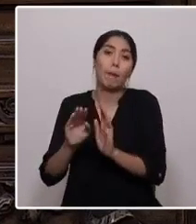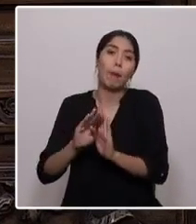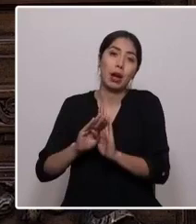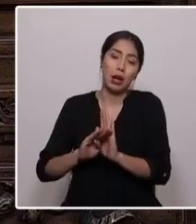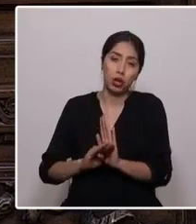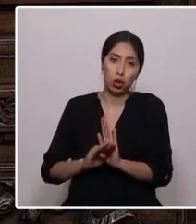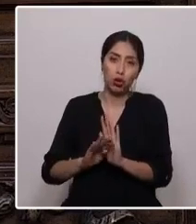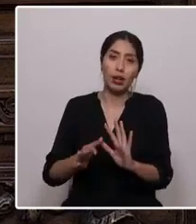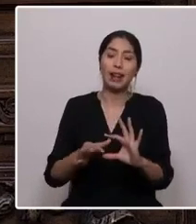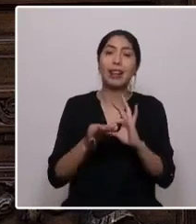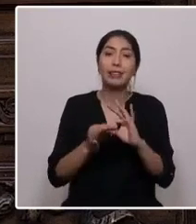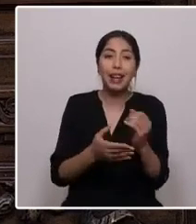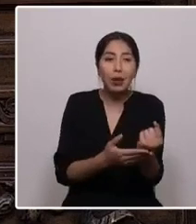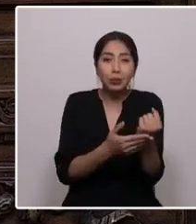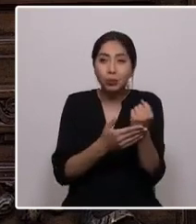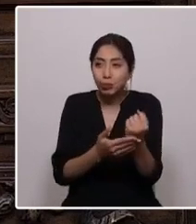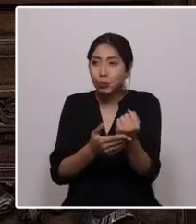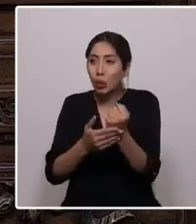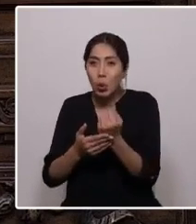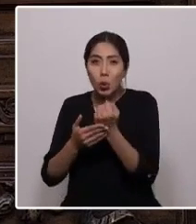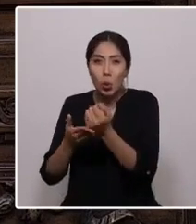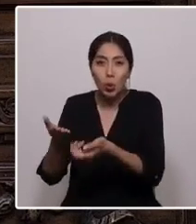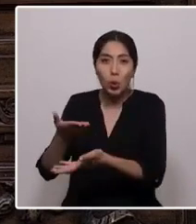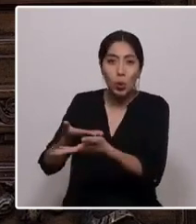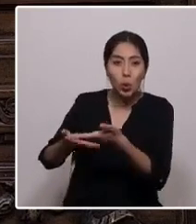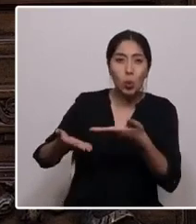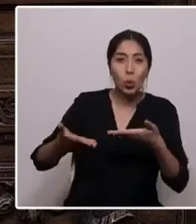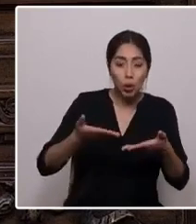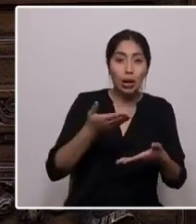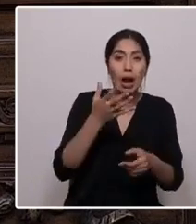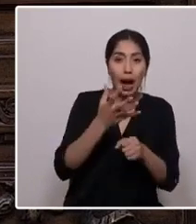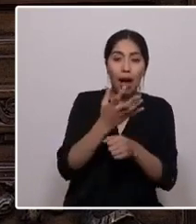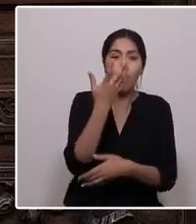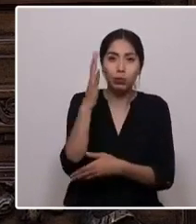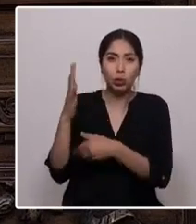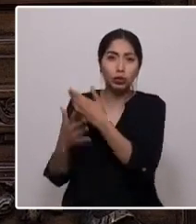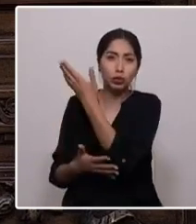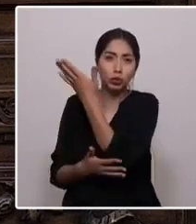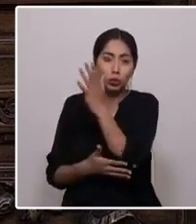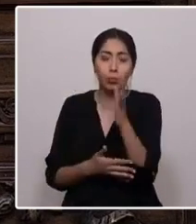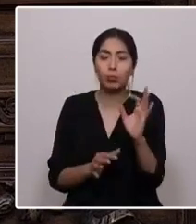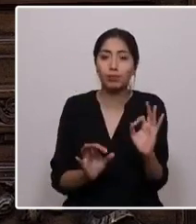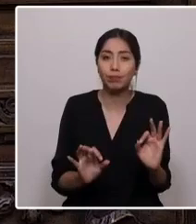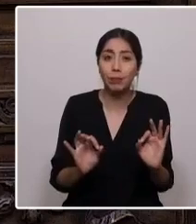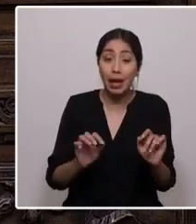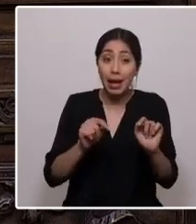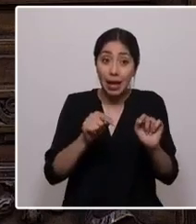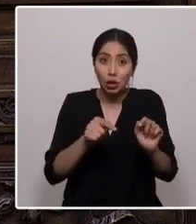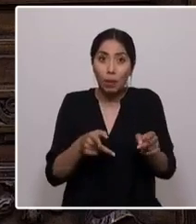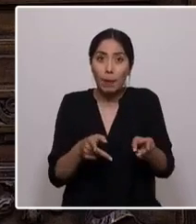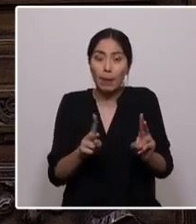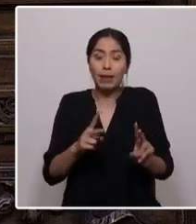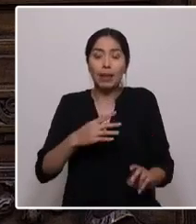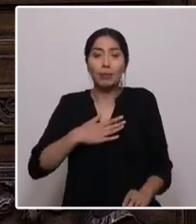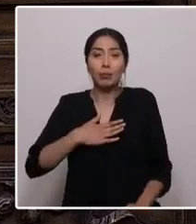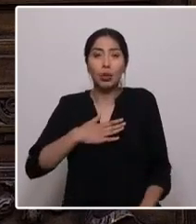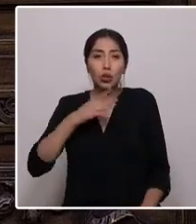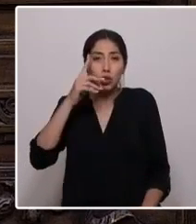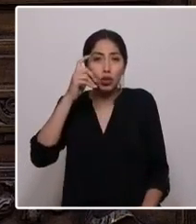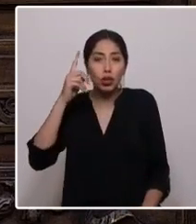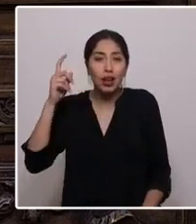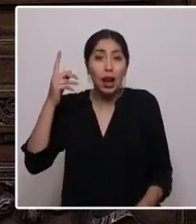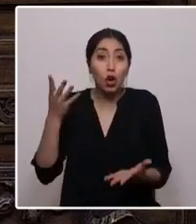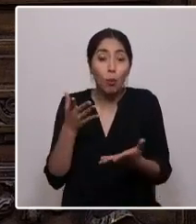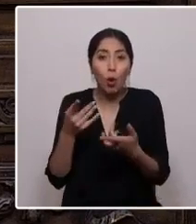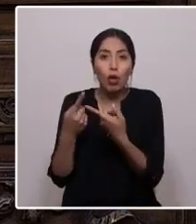colaboración dinámica que crea ecosistemas portentosos. Este hecho me permite disoñar cómo las